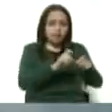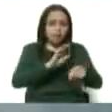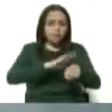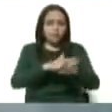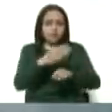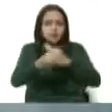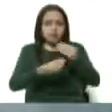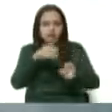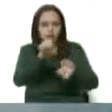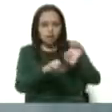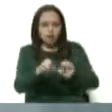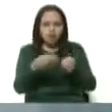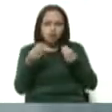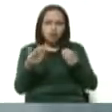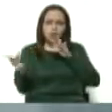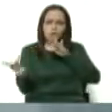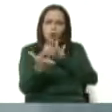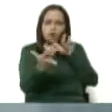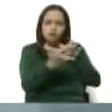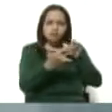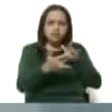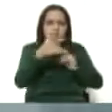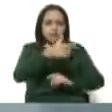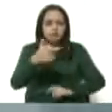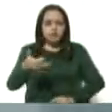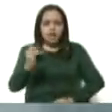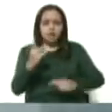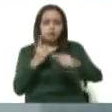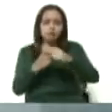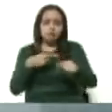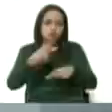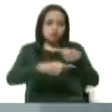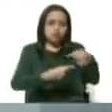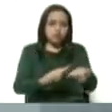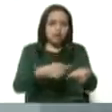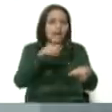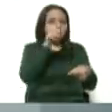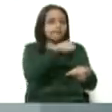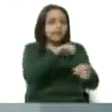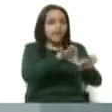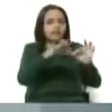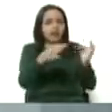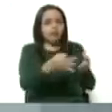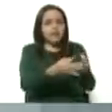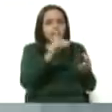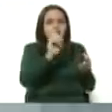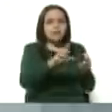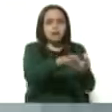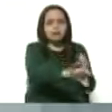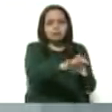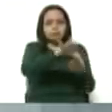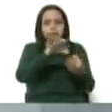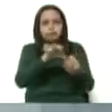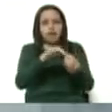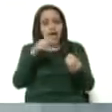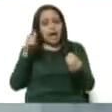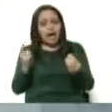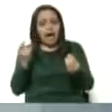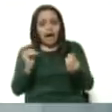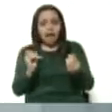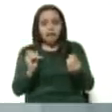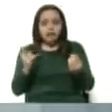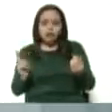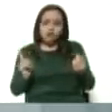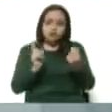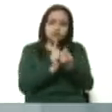estudio de todos los contactos de los pacientes positivos, y bueno, resultó que un familiar de un paciente previamente ya diagnosticado, ha resultado,